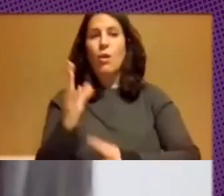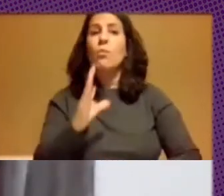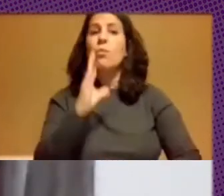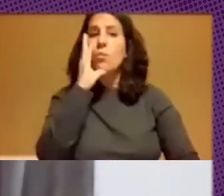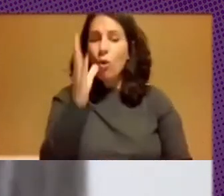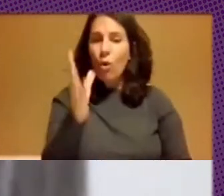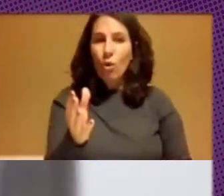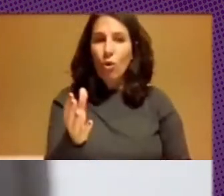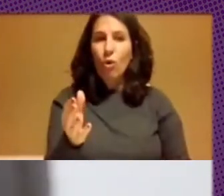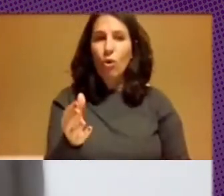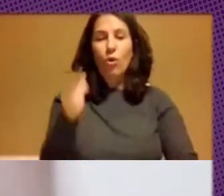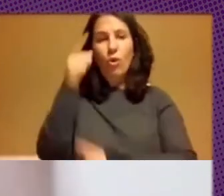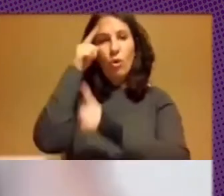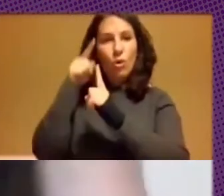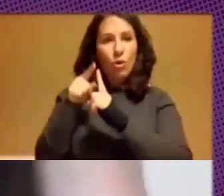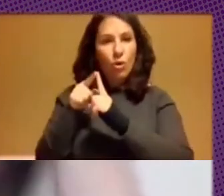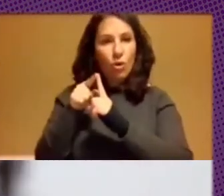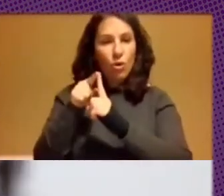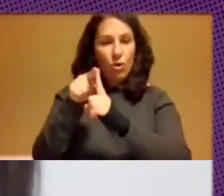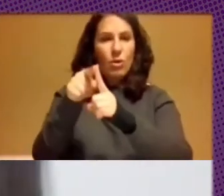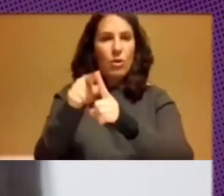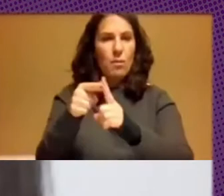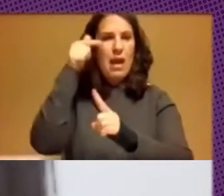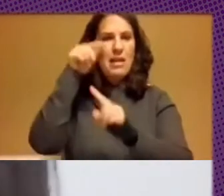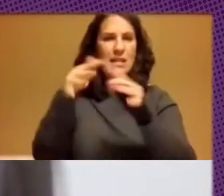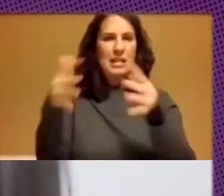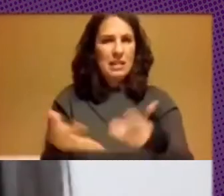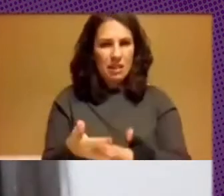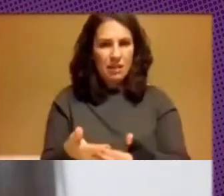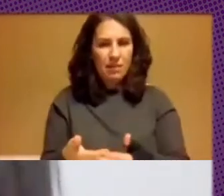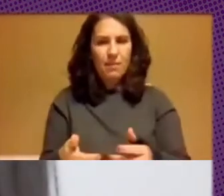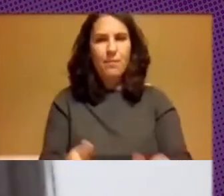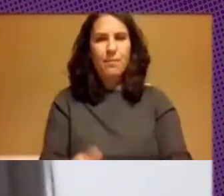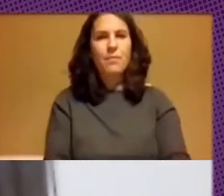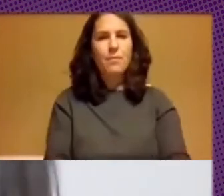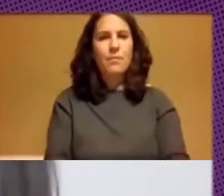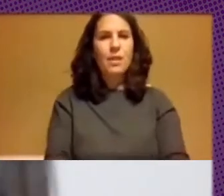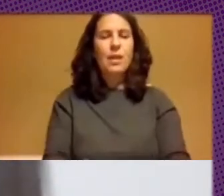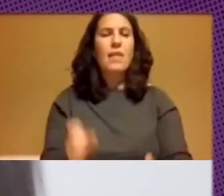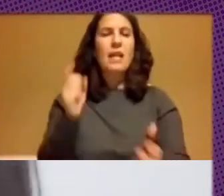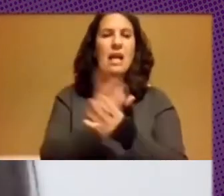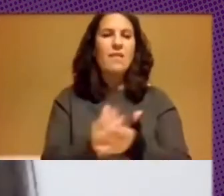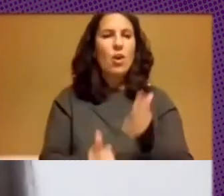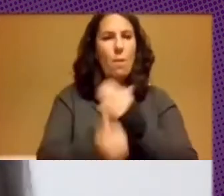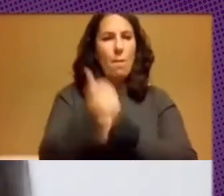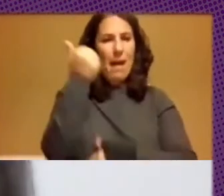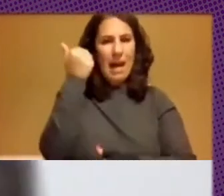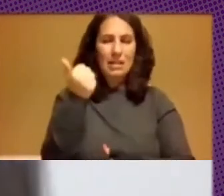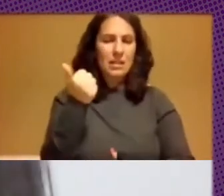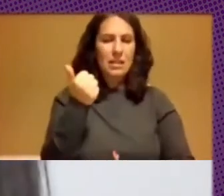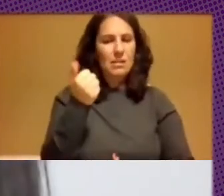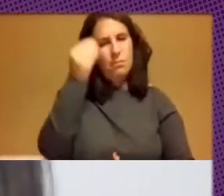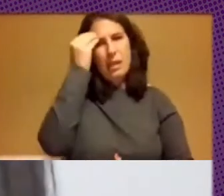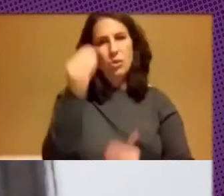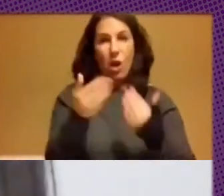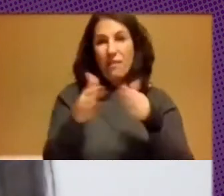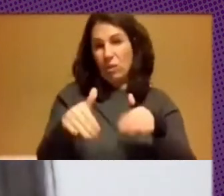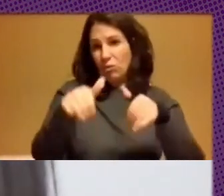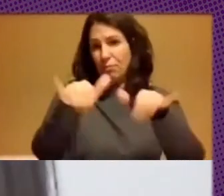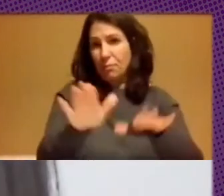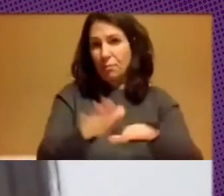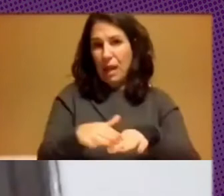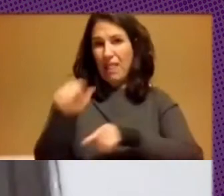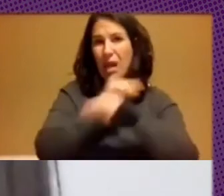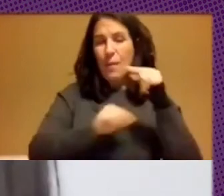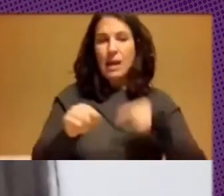hacia la enseñanza en línea. Entonces, quizás el mayor desafío y lo dejo abierto para el debate es cómo hacer